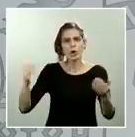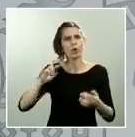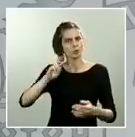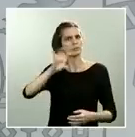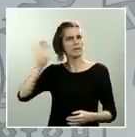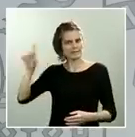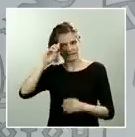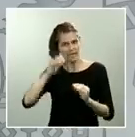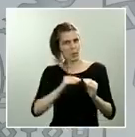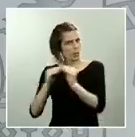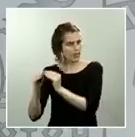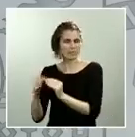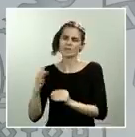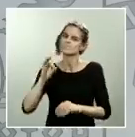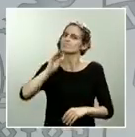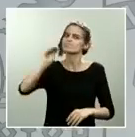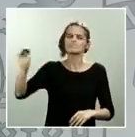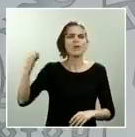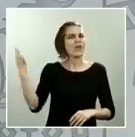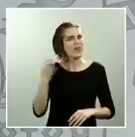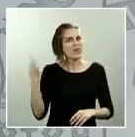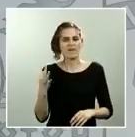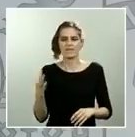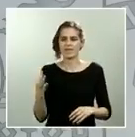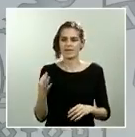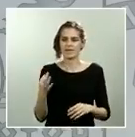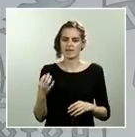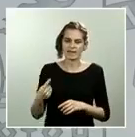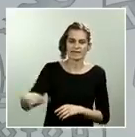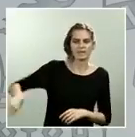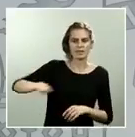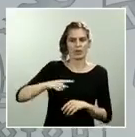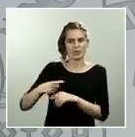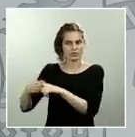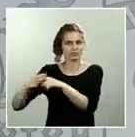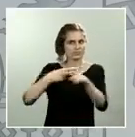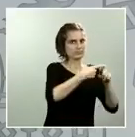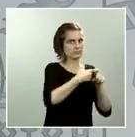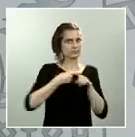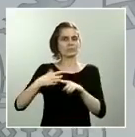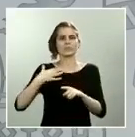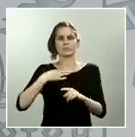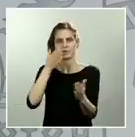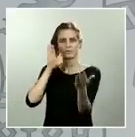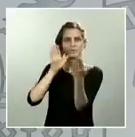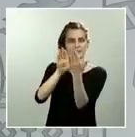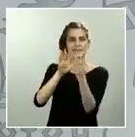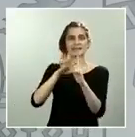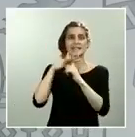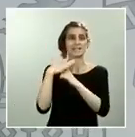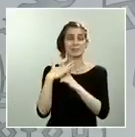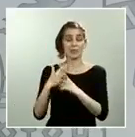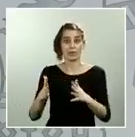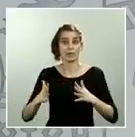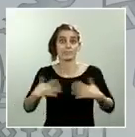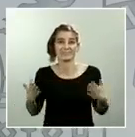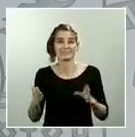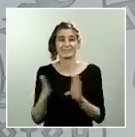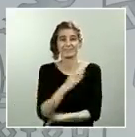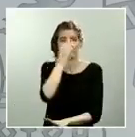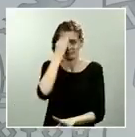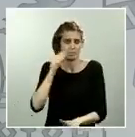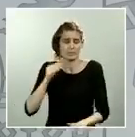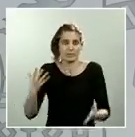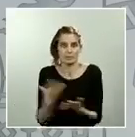entre todos ser capaces de hacer frente a una situación que no estaba prevista y que está suponiendo realmente